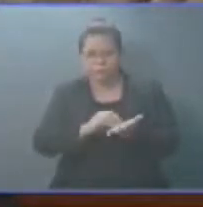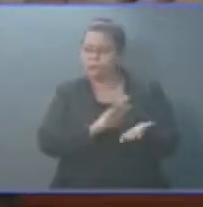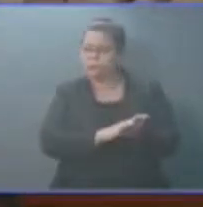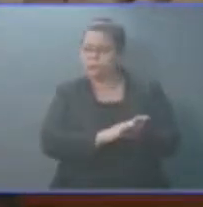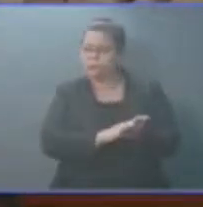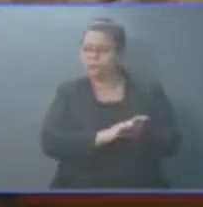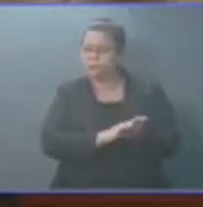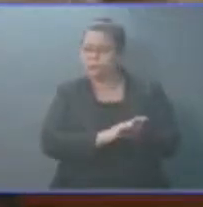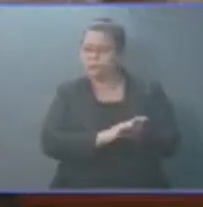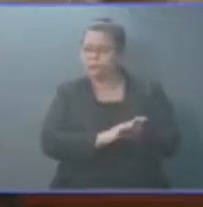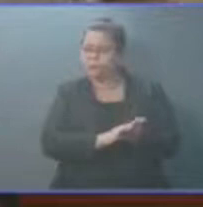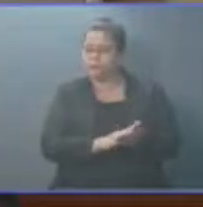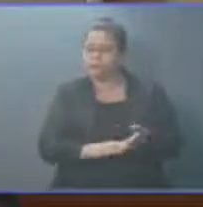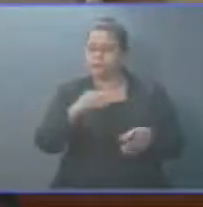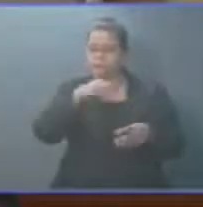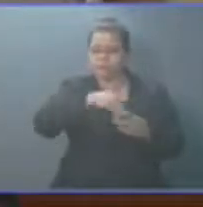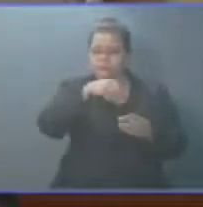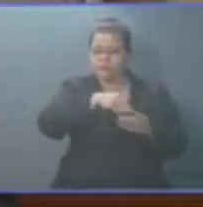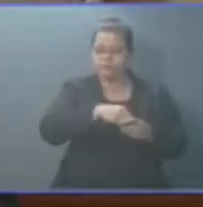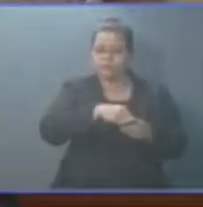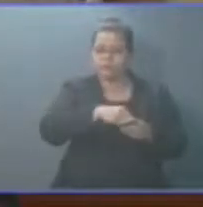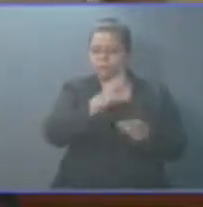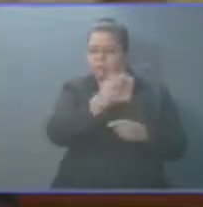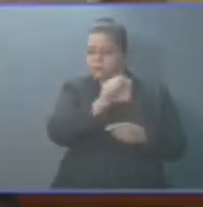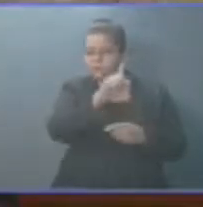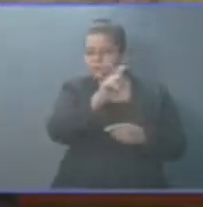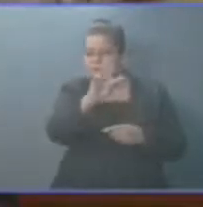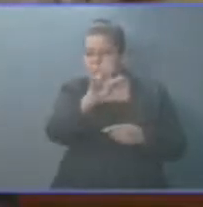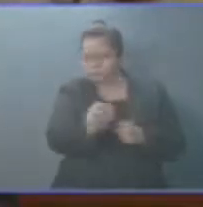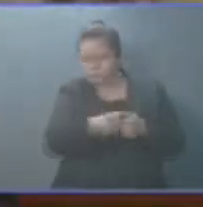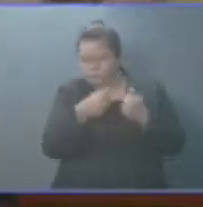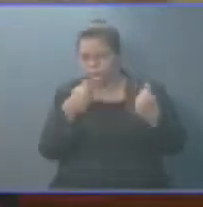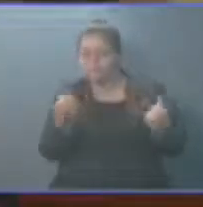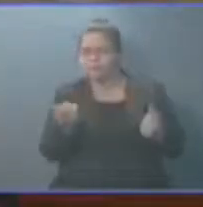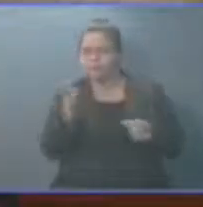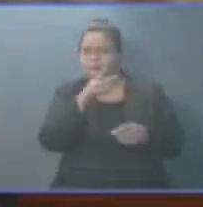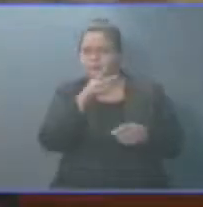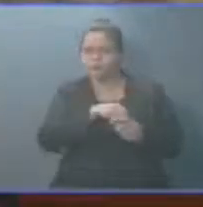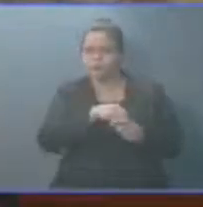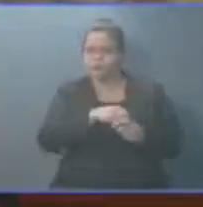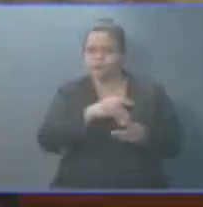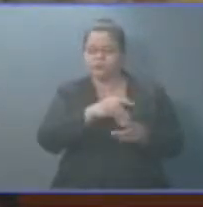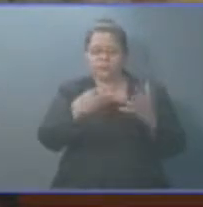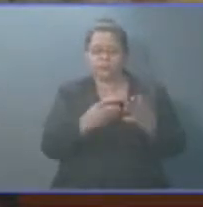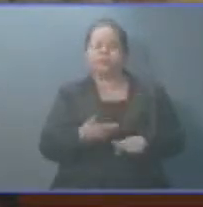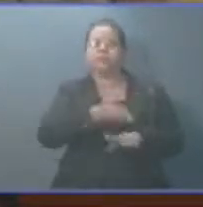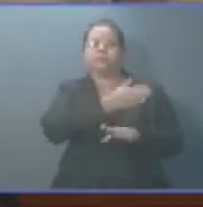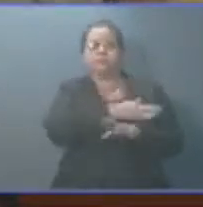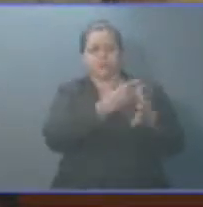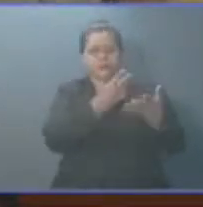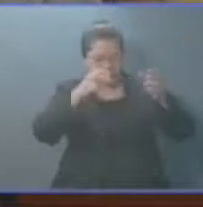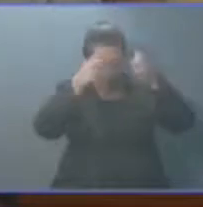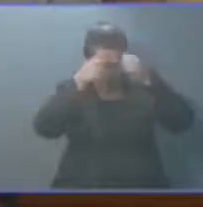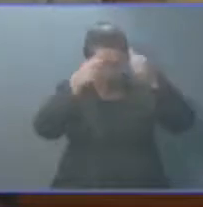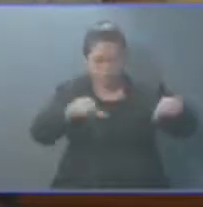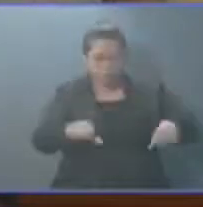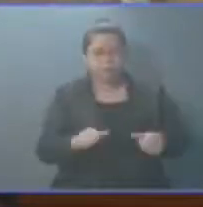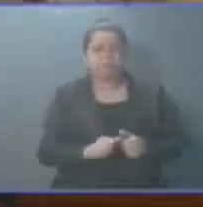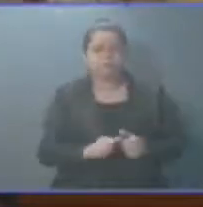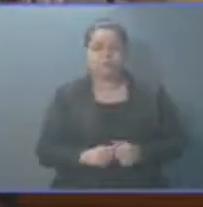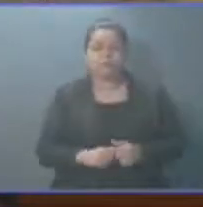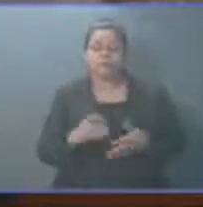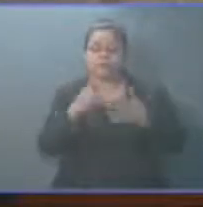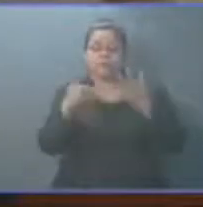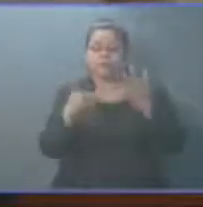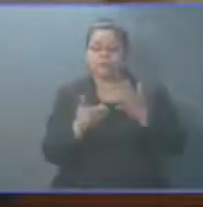alrededor de 140 millones en los decretos que ya hemos aprobado acá, en